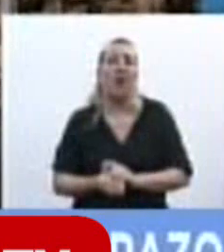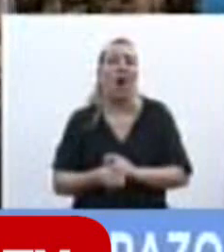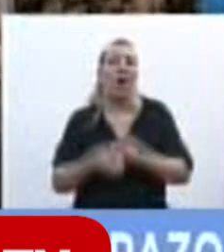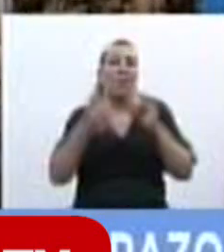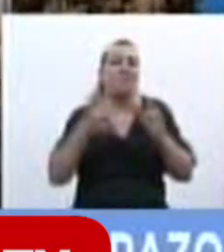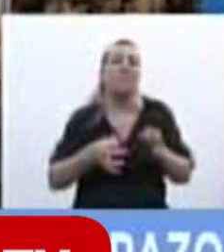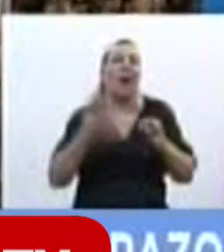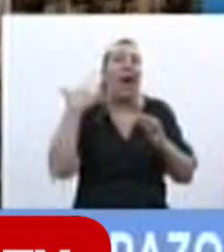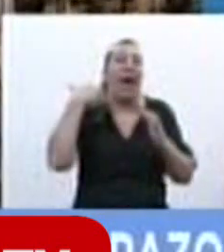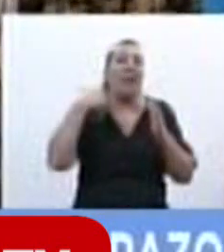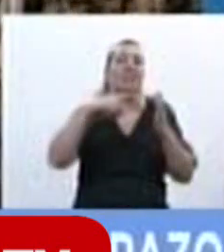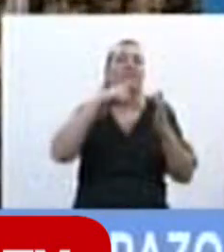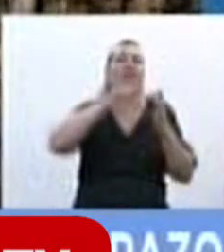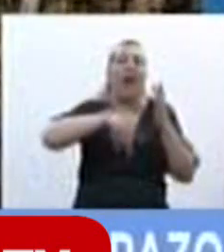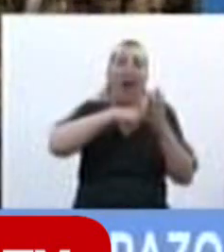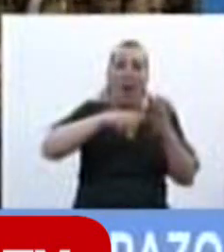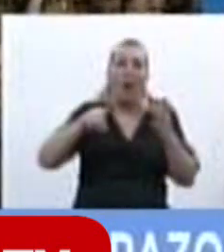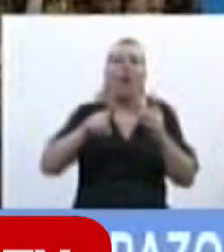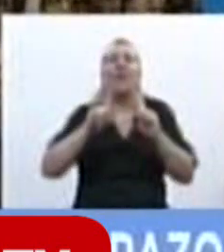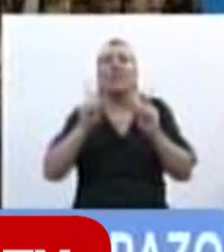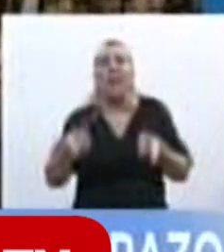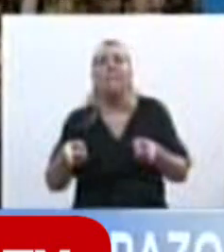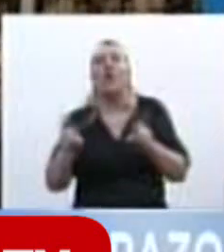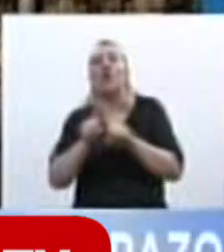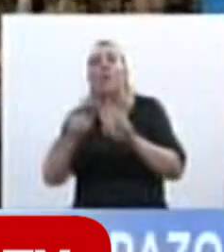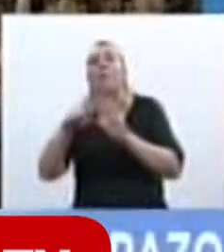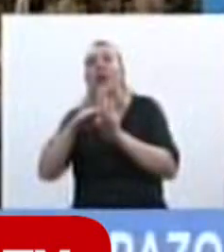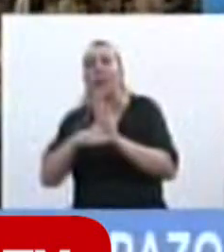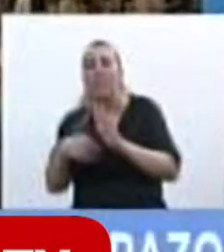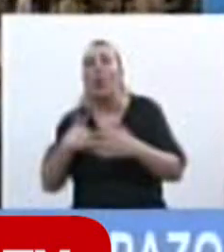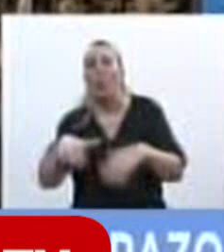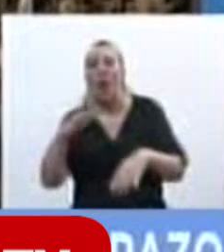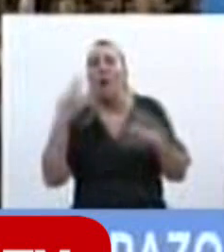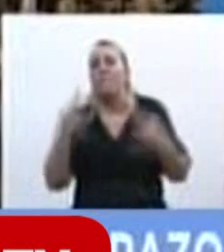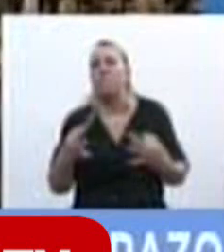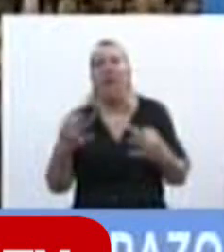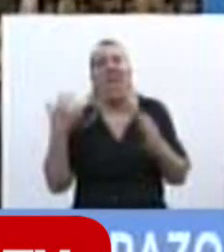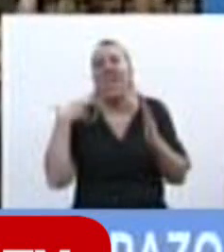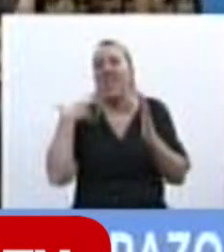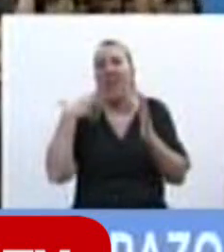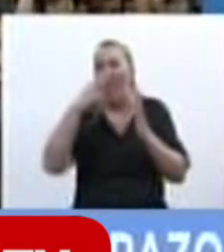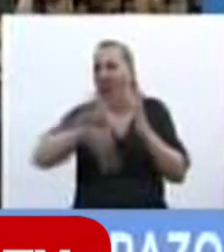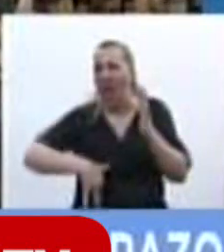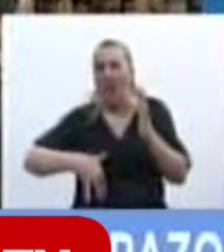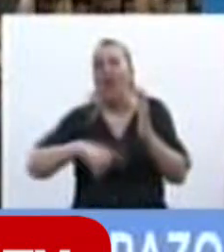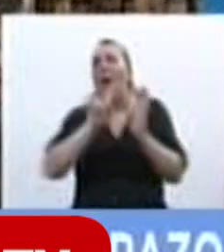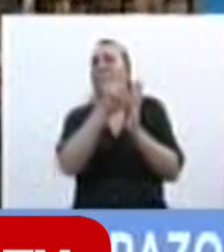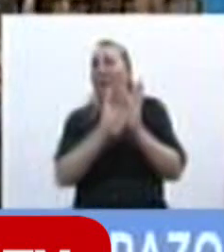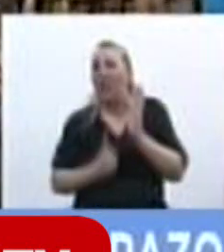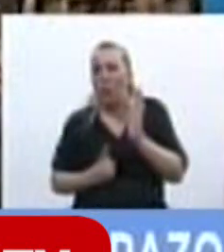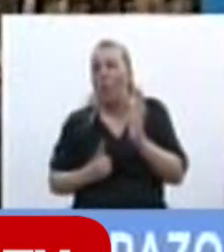parcial como en la reglamentación voy a aprobar en general y en particular